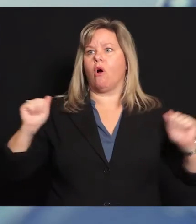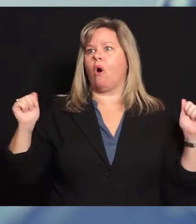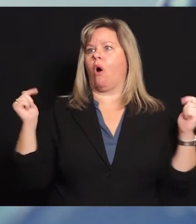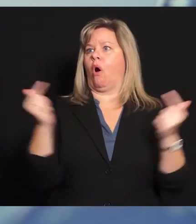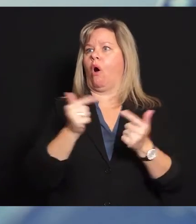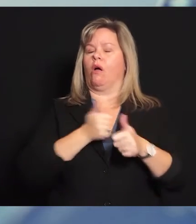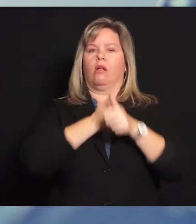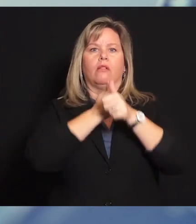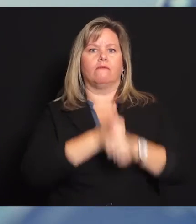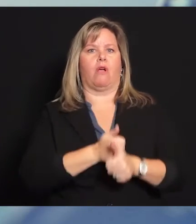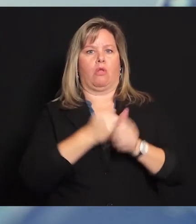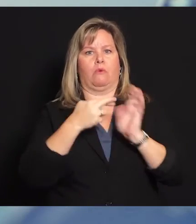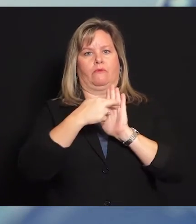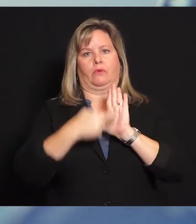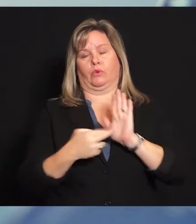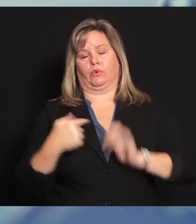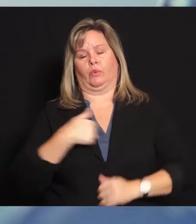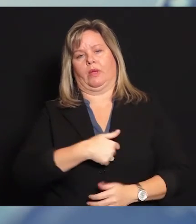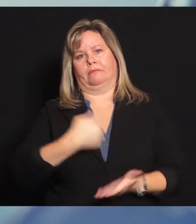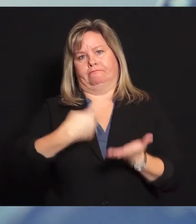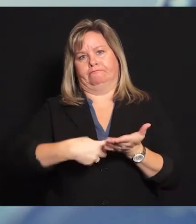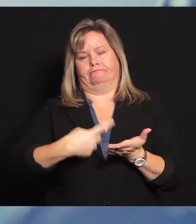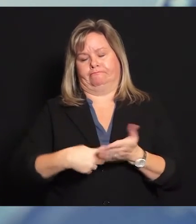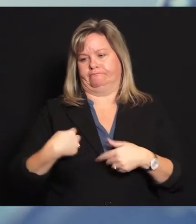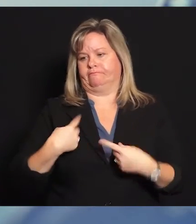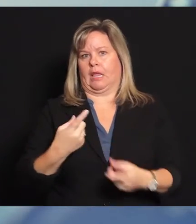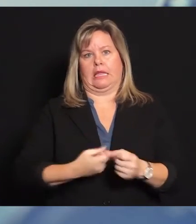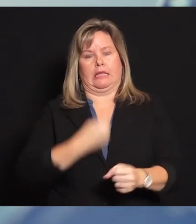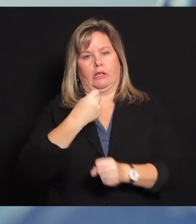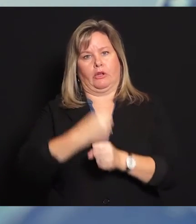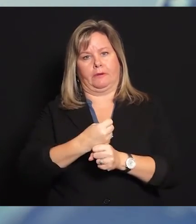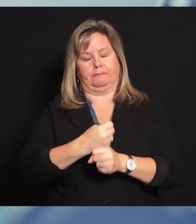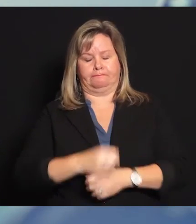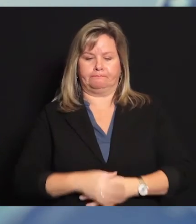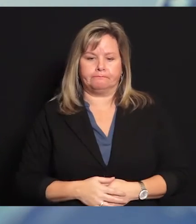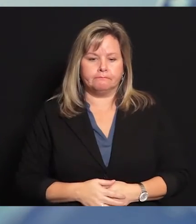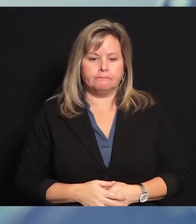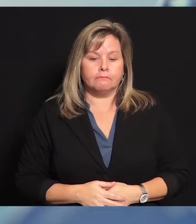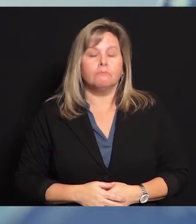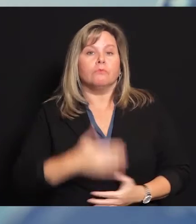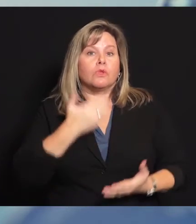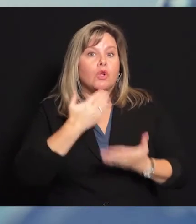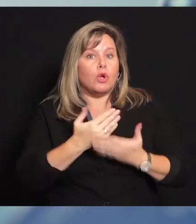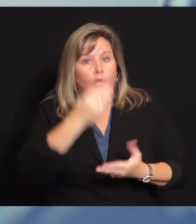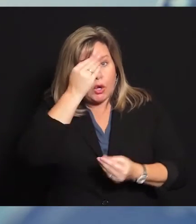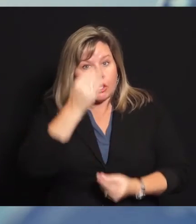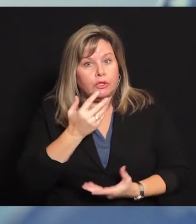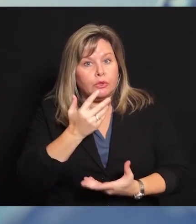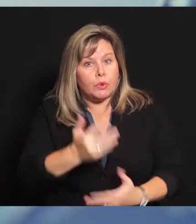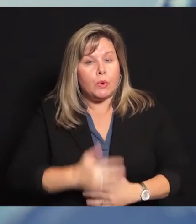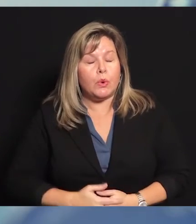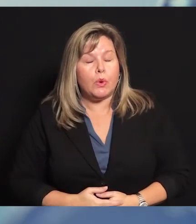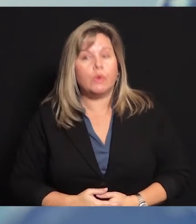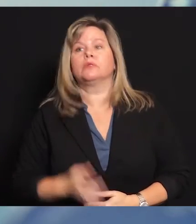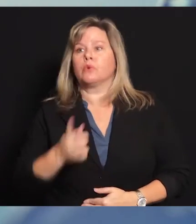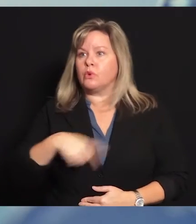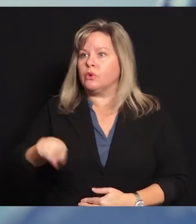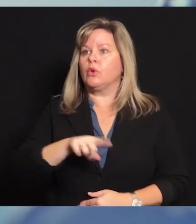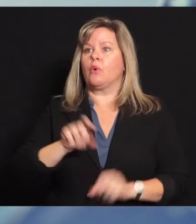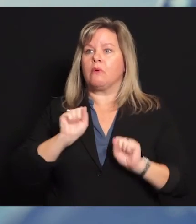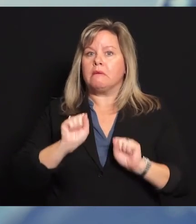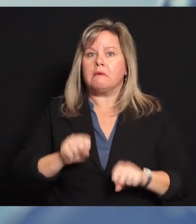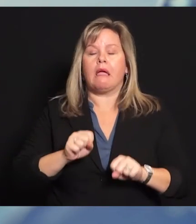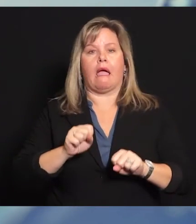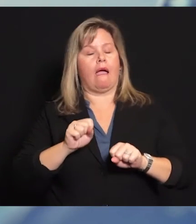negocios podrían haberse evitado por completo si todo el mundo hubiera podido seguir simplemente las sencillas precauciones de